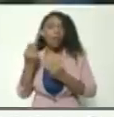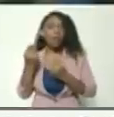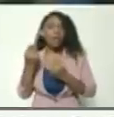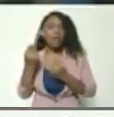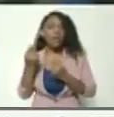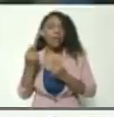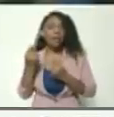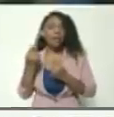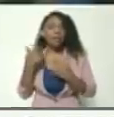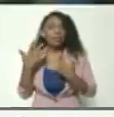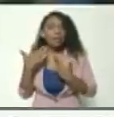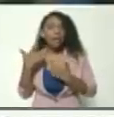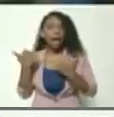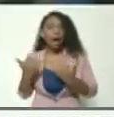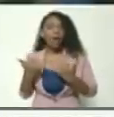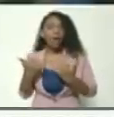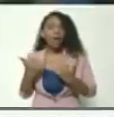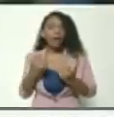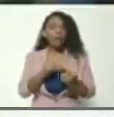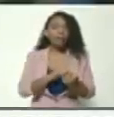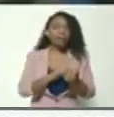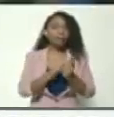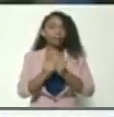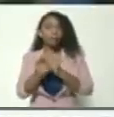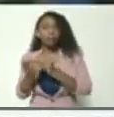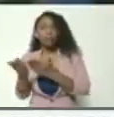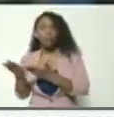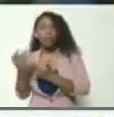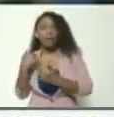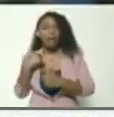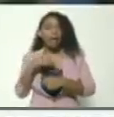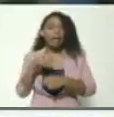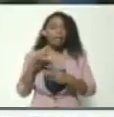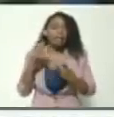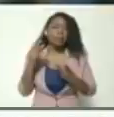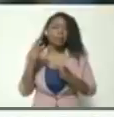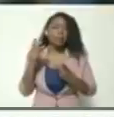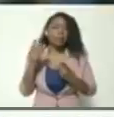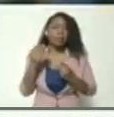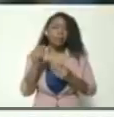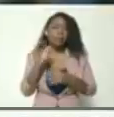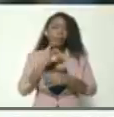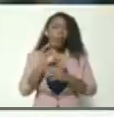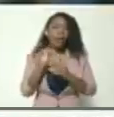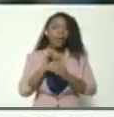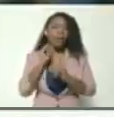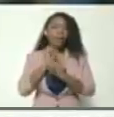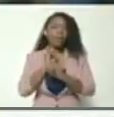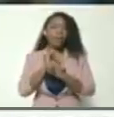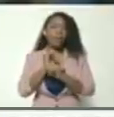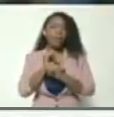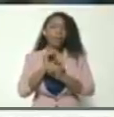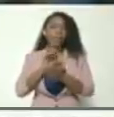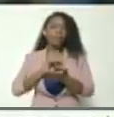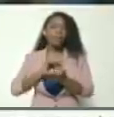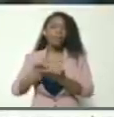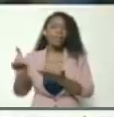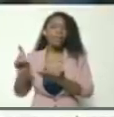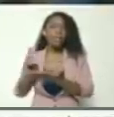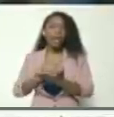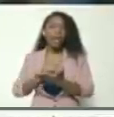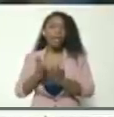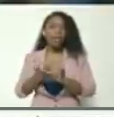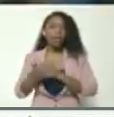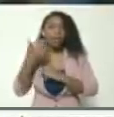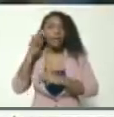lo que es ahora el tránsito hacia lo que son las criptomonedas, las criptodivisas, y que de alguna manera le dan estabilidad